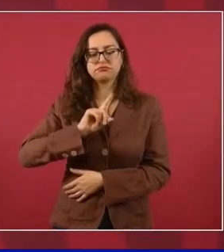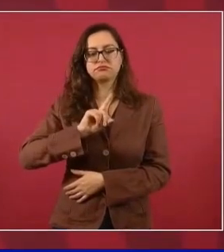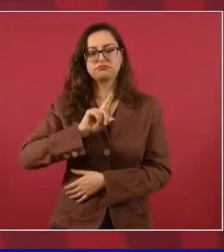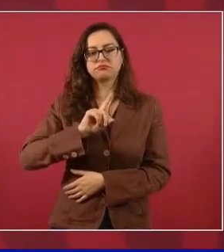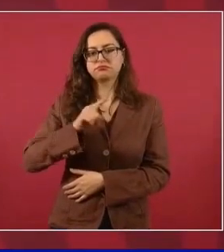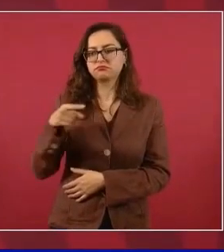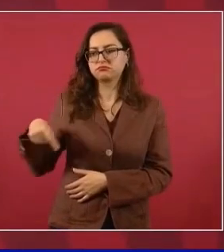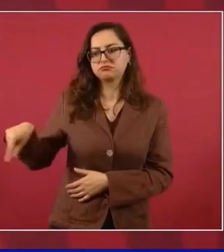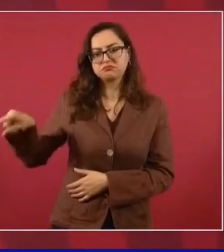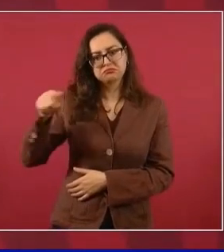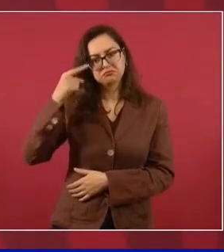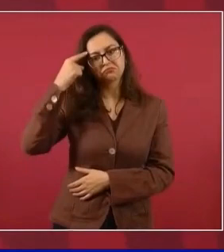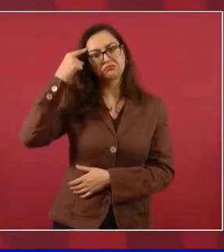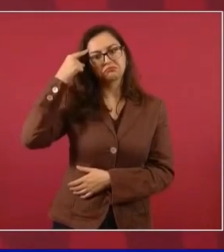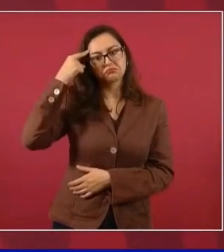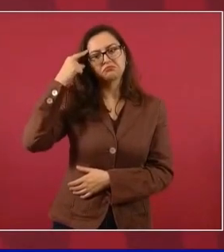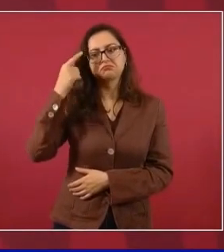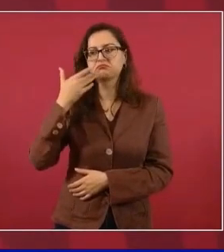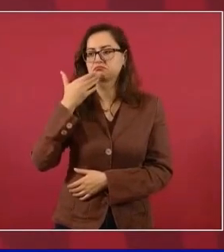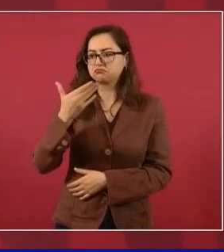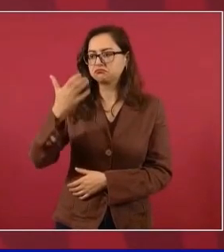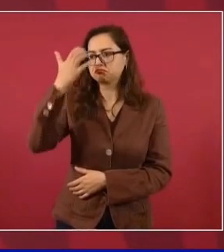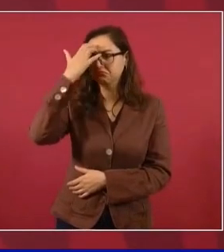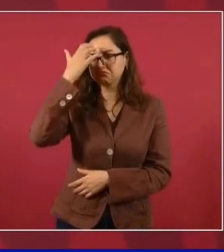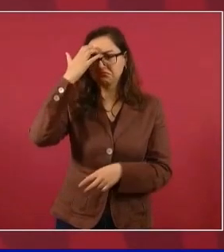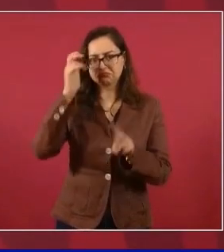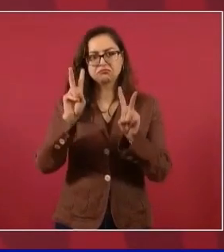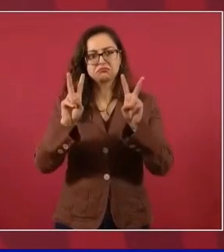muy conscientes, muy politizadas.